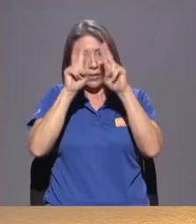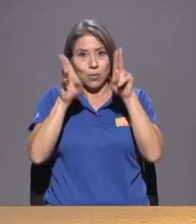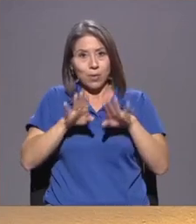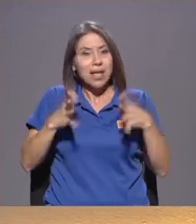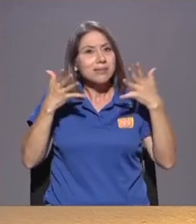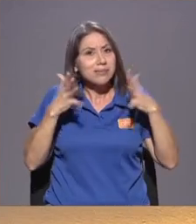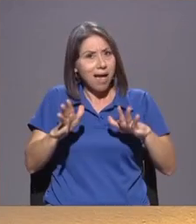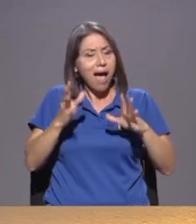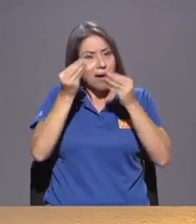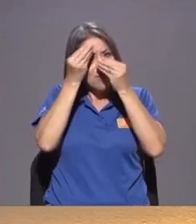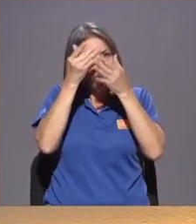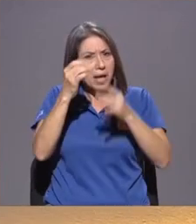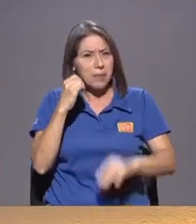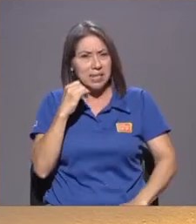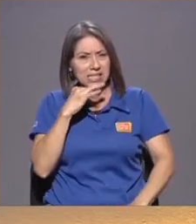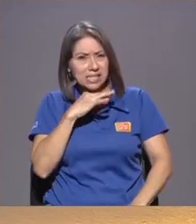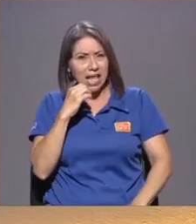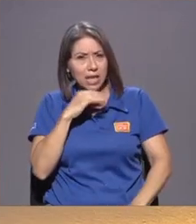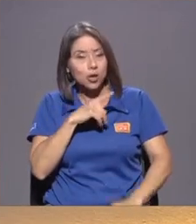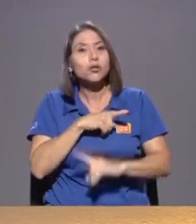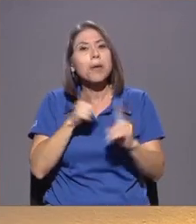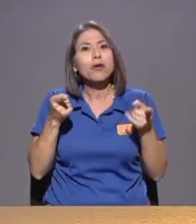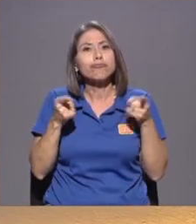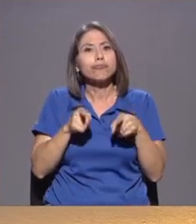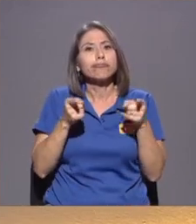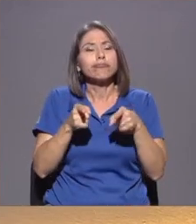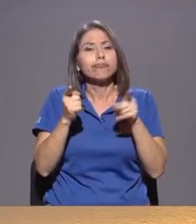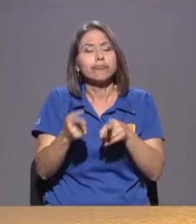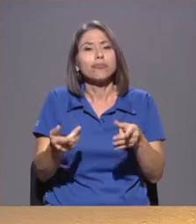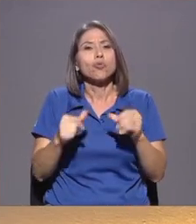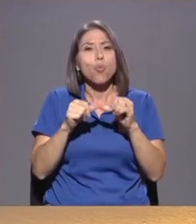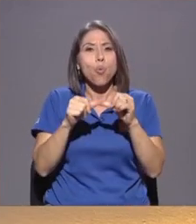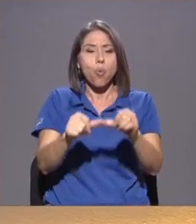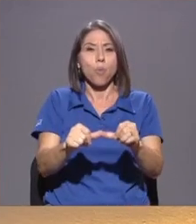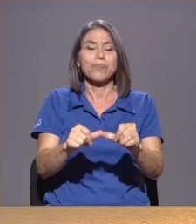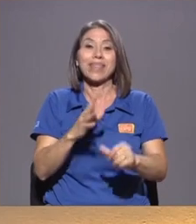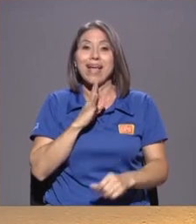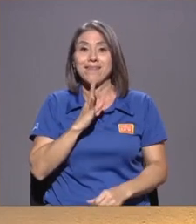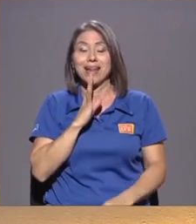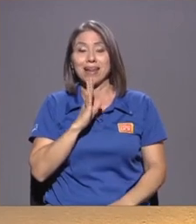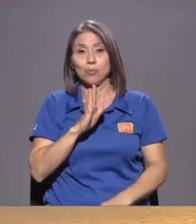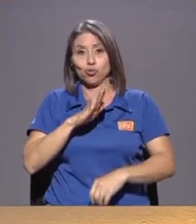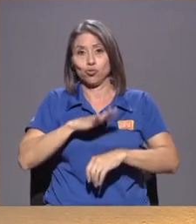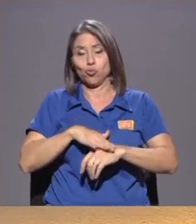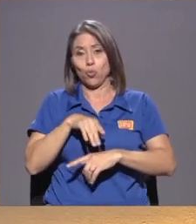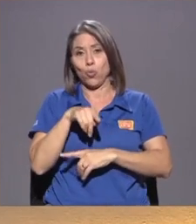Pero los misterios siguen ocurriendo Y hablaremos de